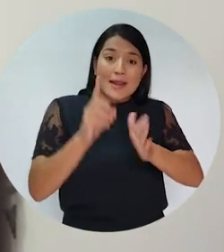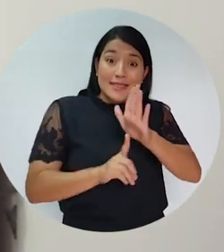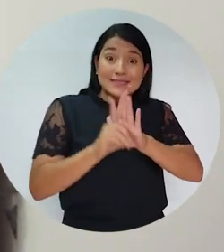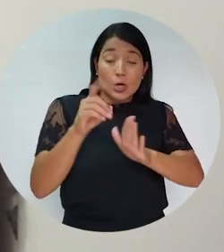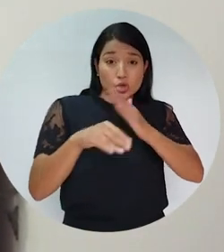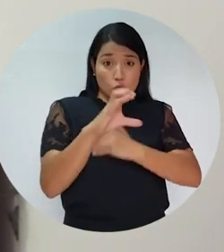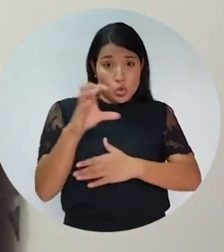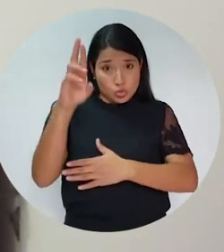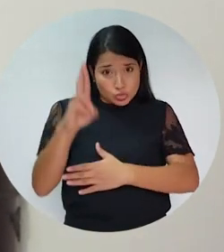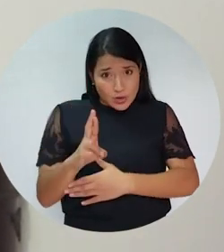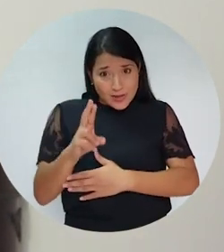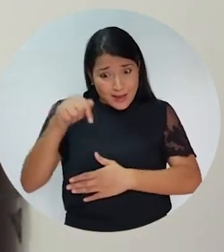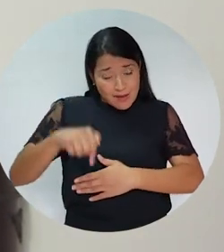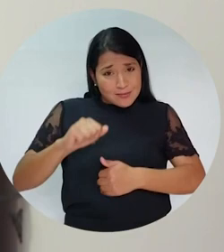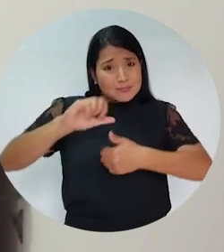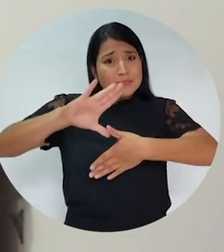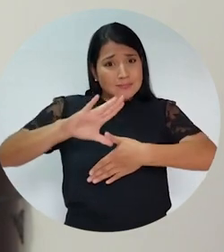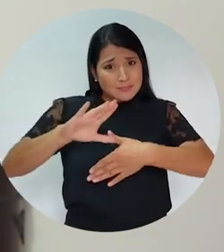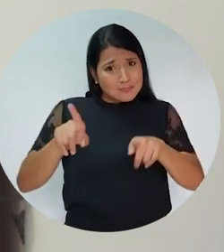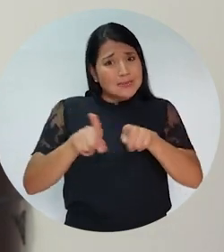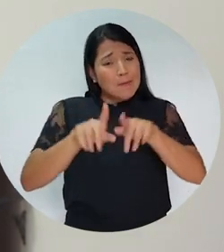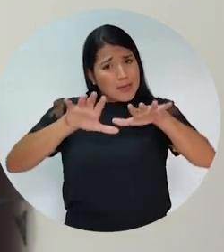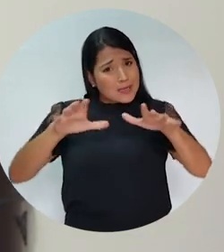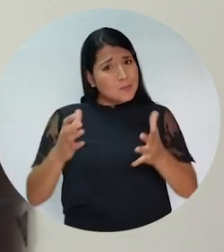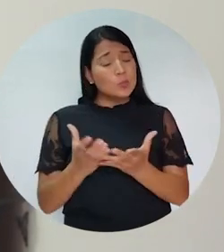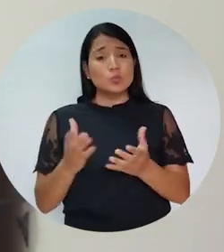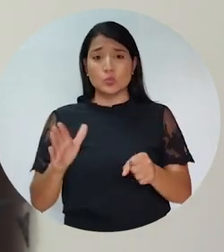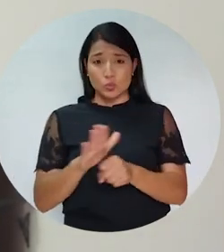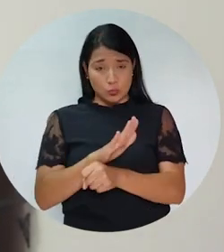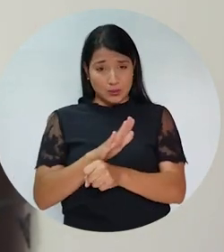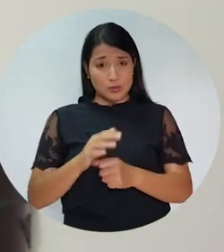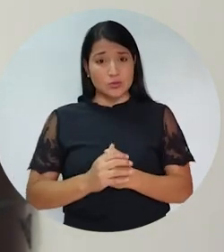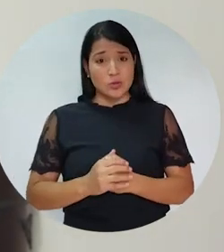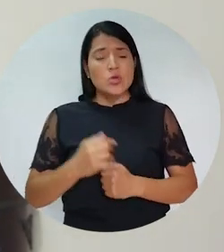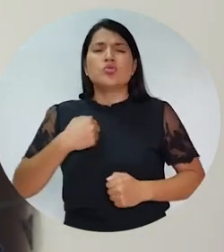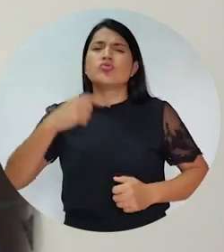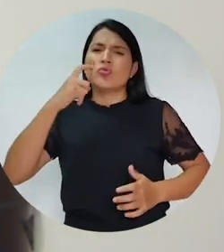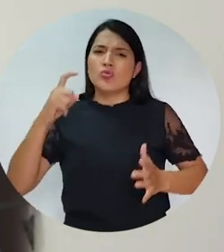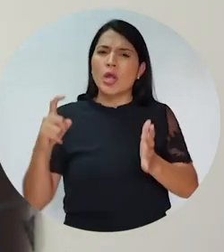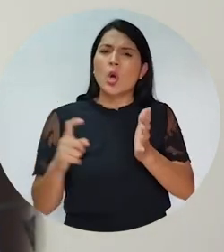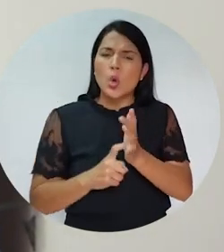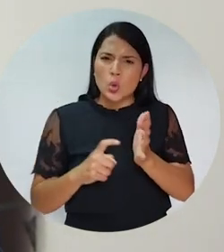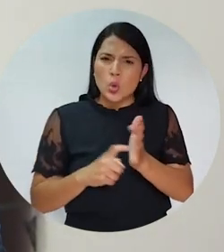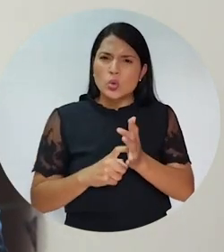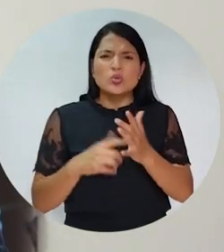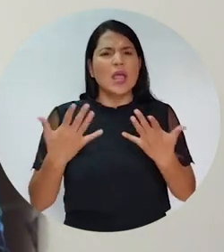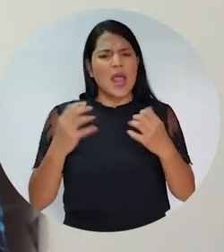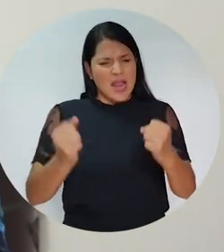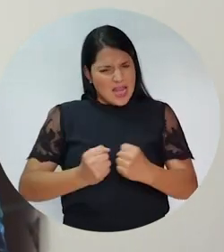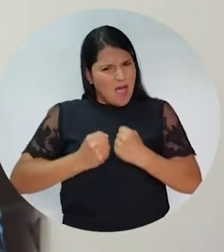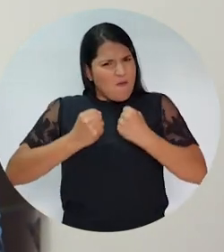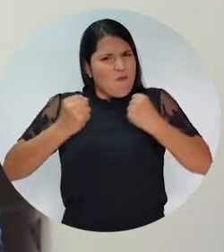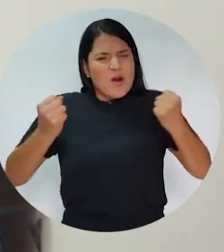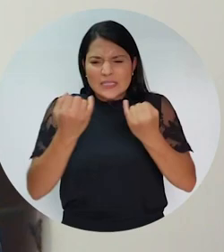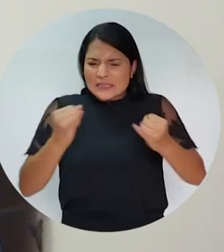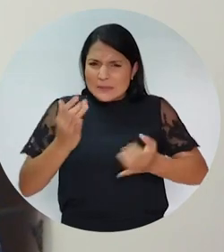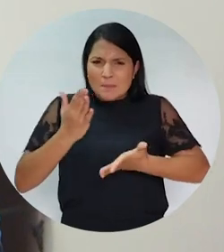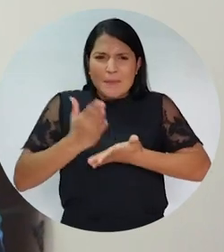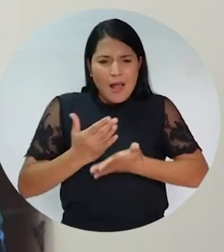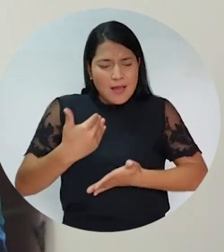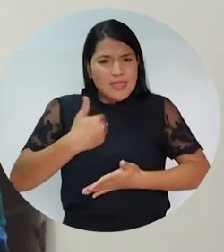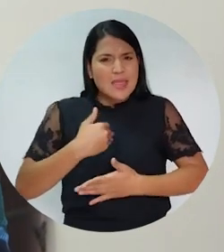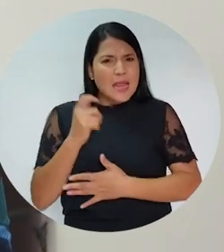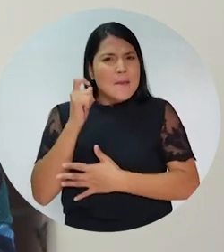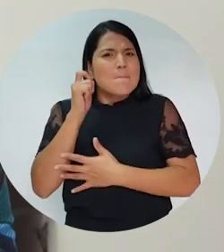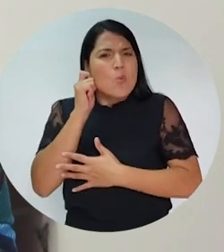desarrollo de este país, de este continente, de la humanidad entera. Reconozco que la fuerza incansable